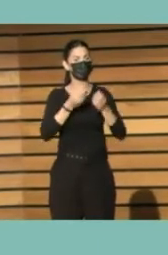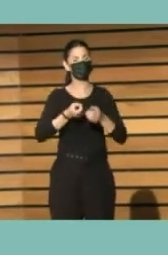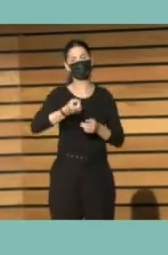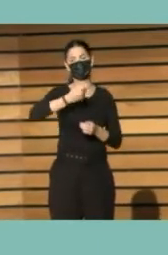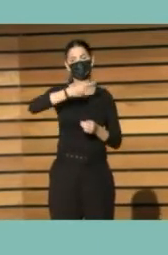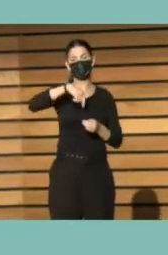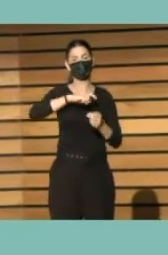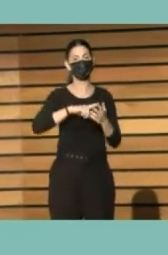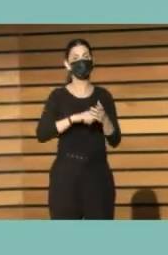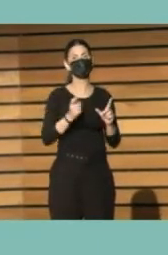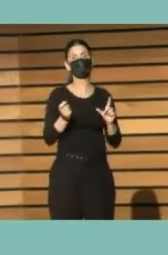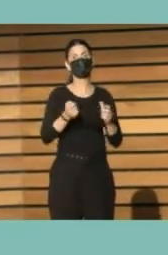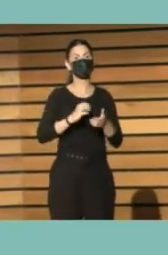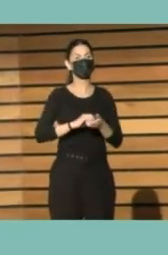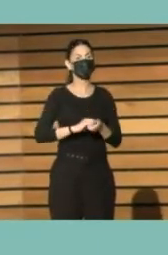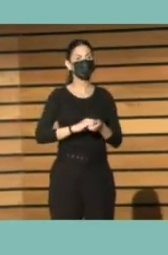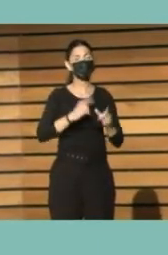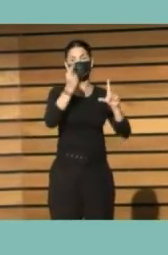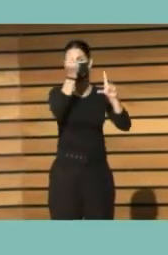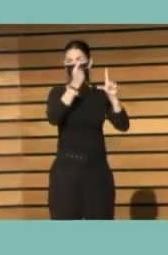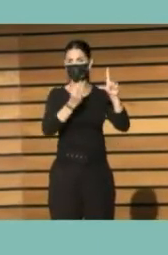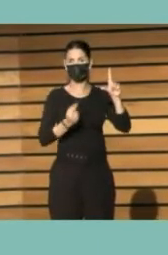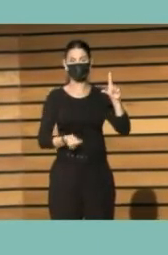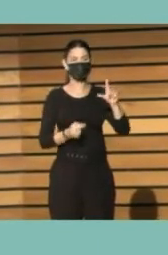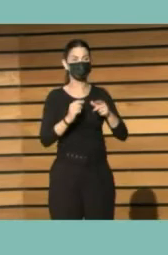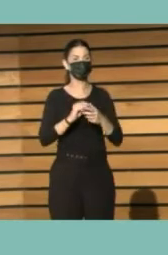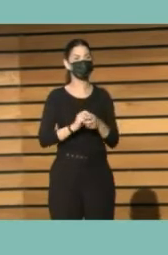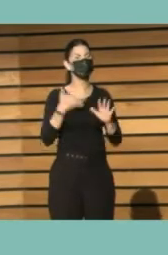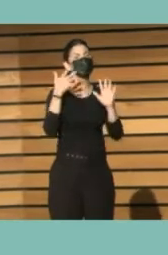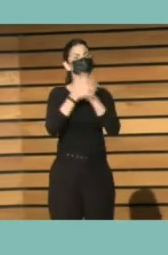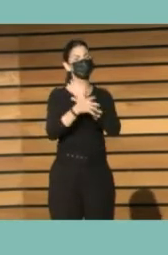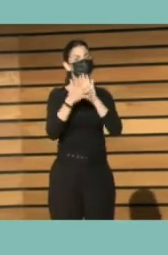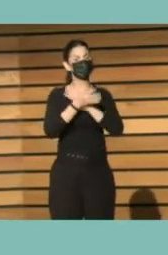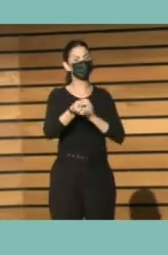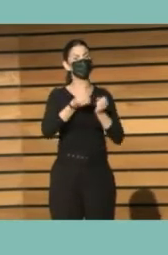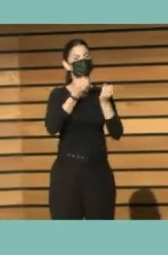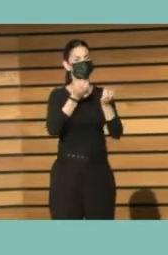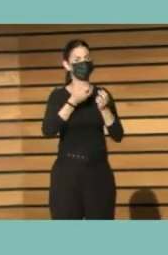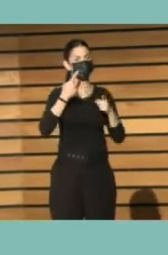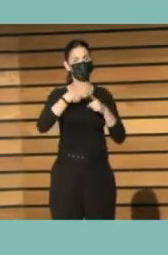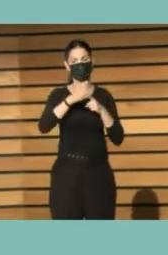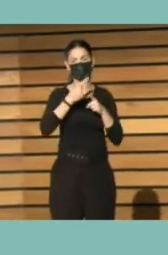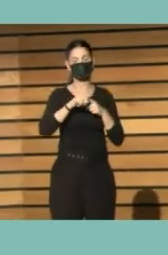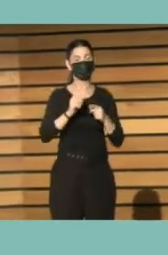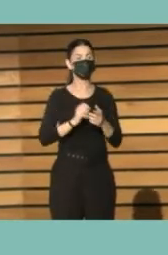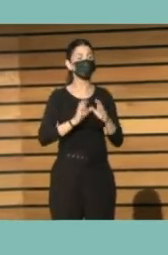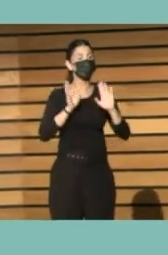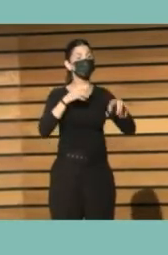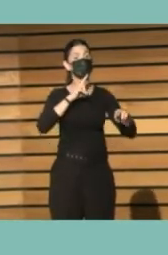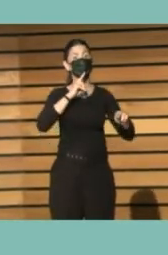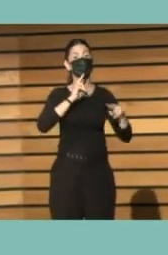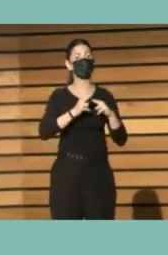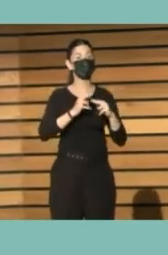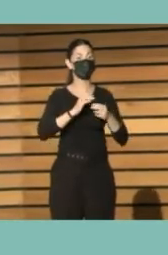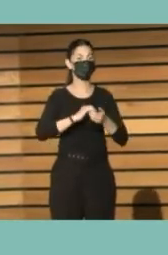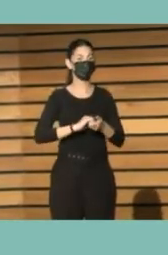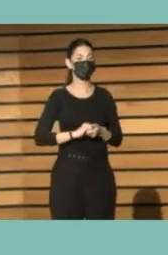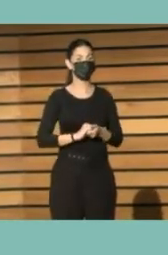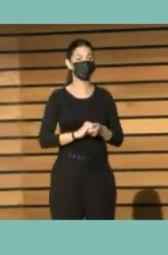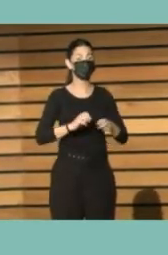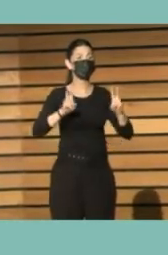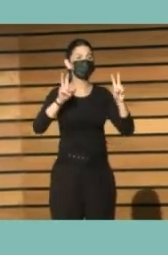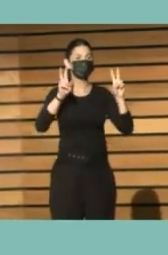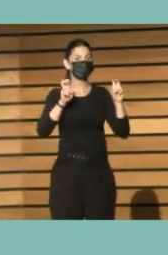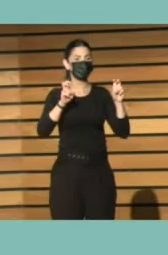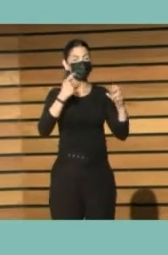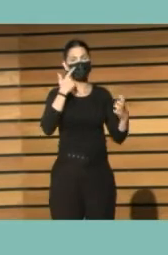gráficamente un dibujo. Que también cuentan cosas. Y que responden o quieren responder y se